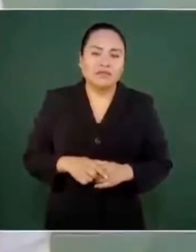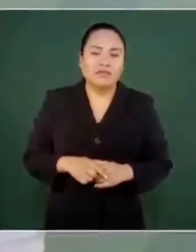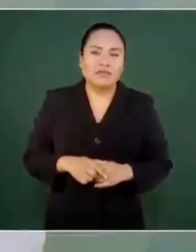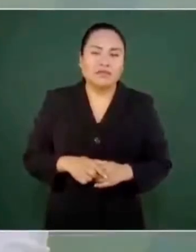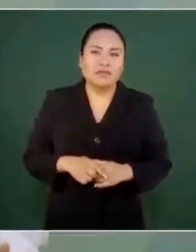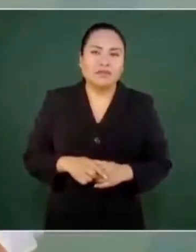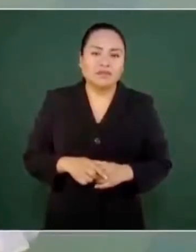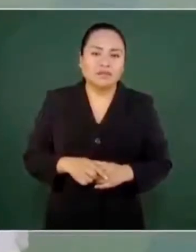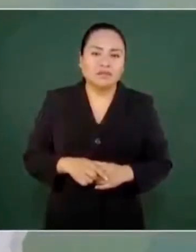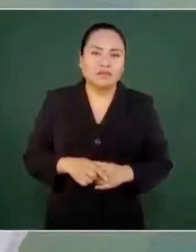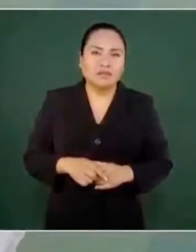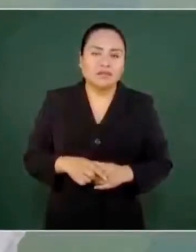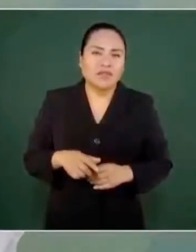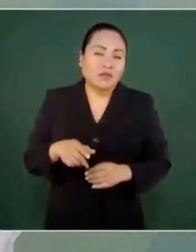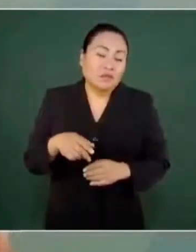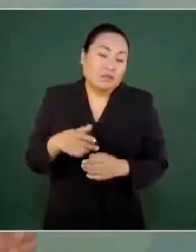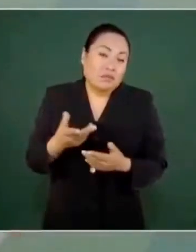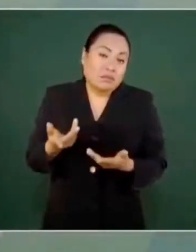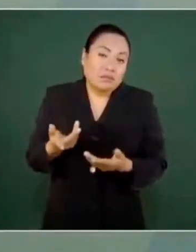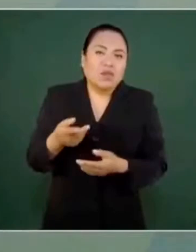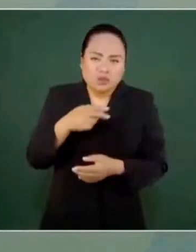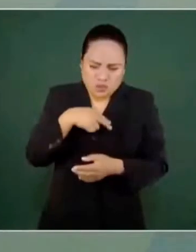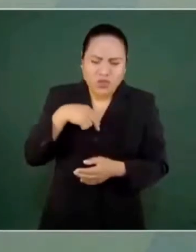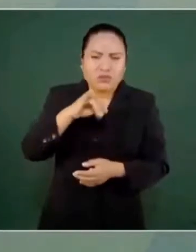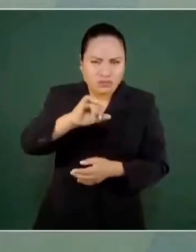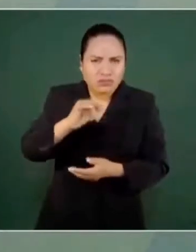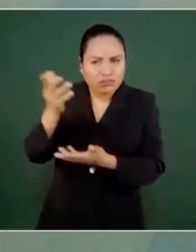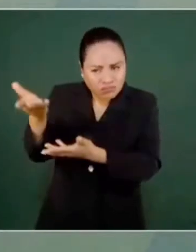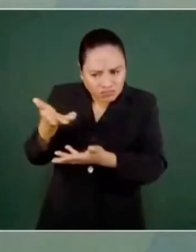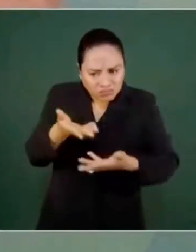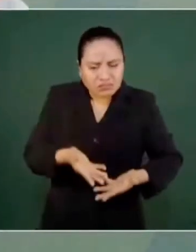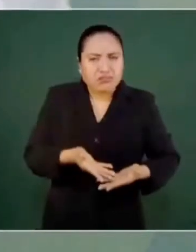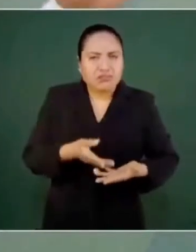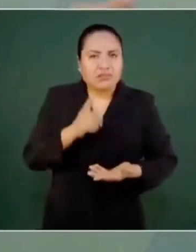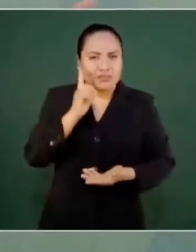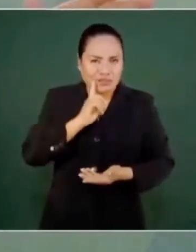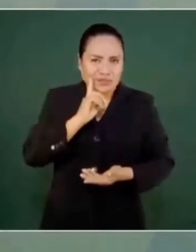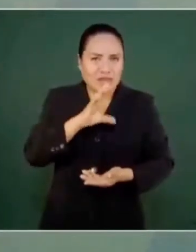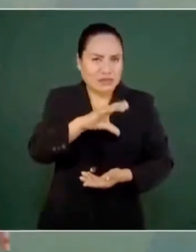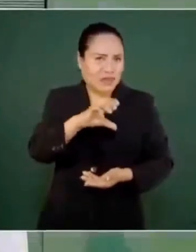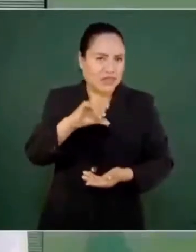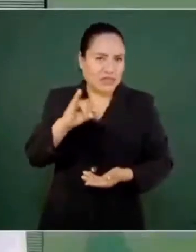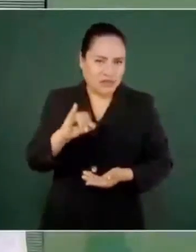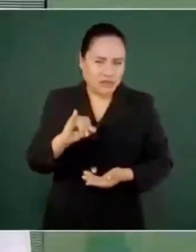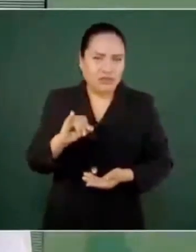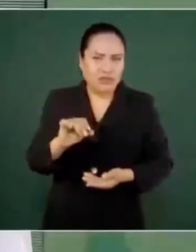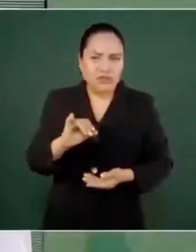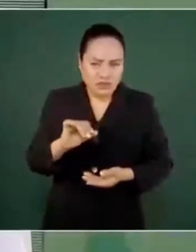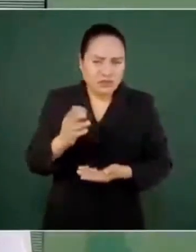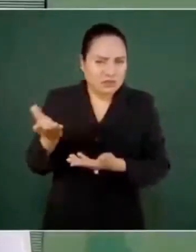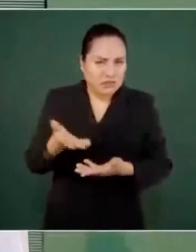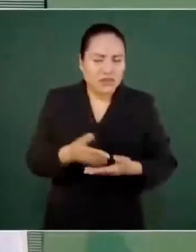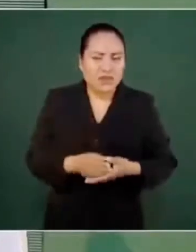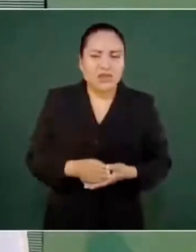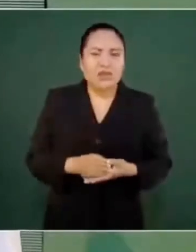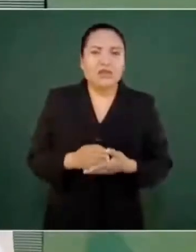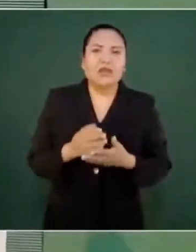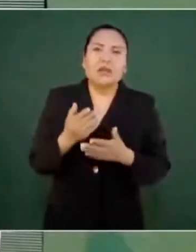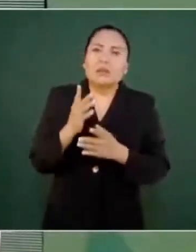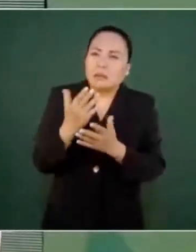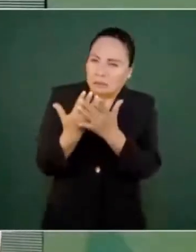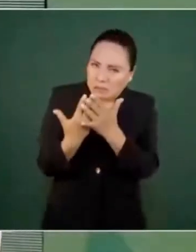Pero de todas maneras la vamos a recibir, nada más que pase, ya faltan dos meses,